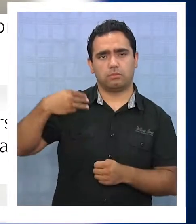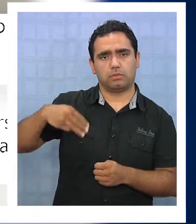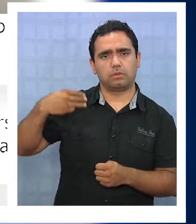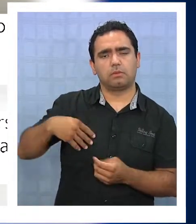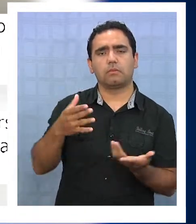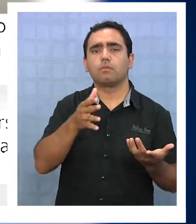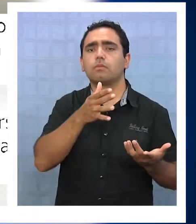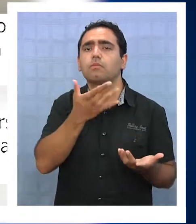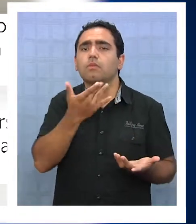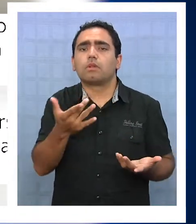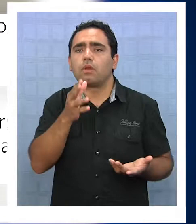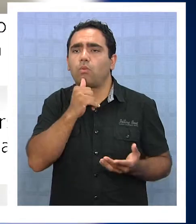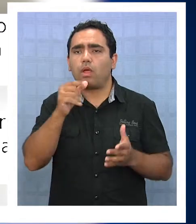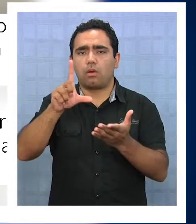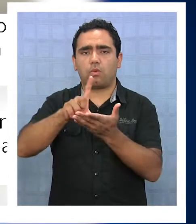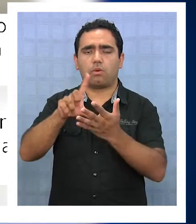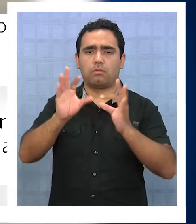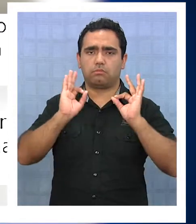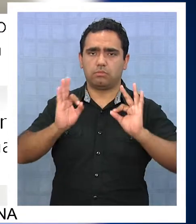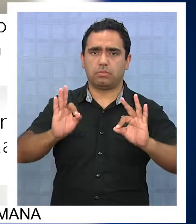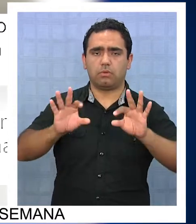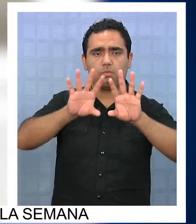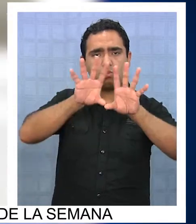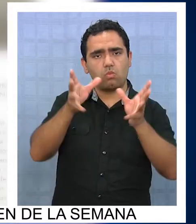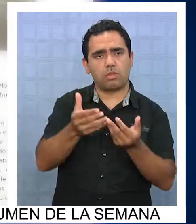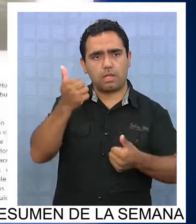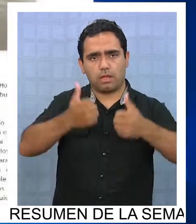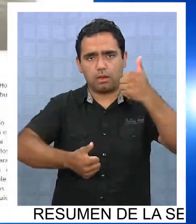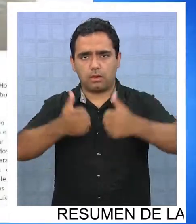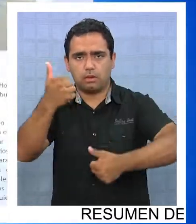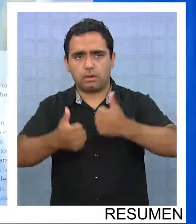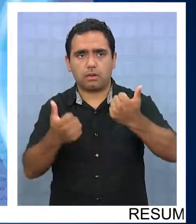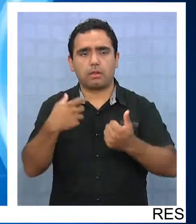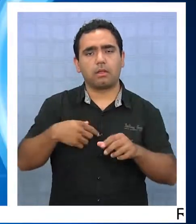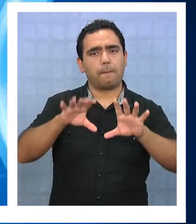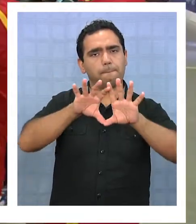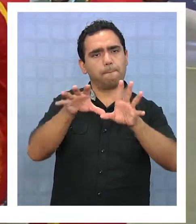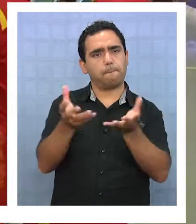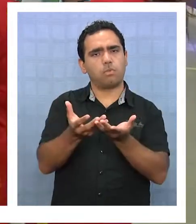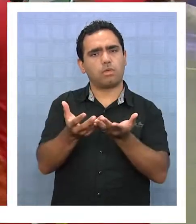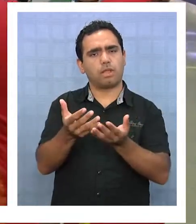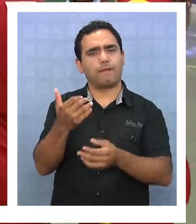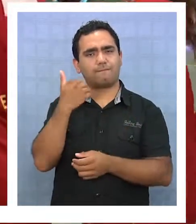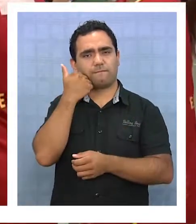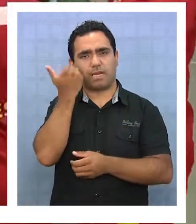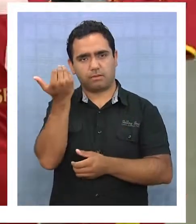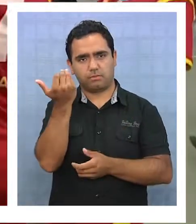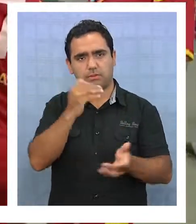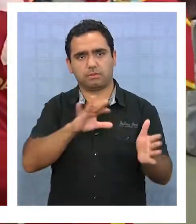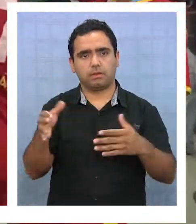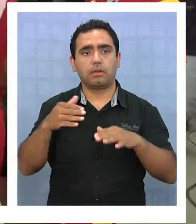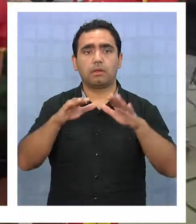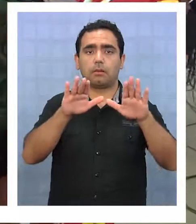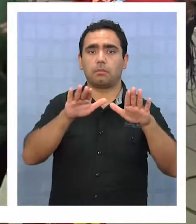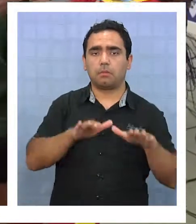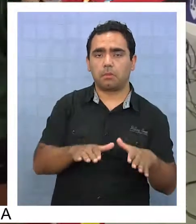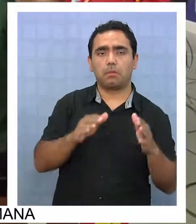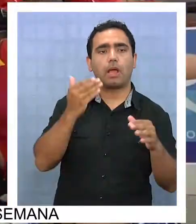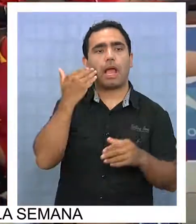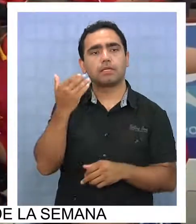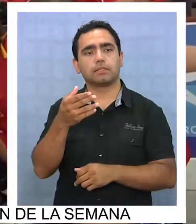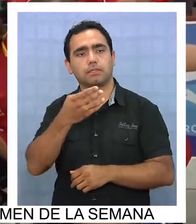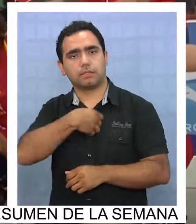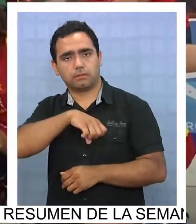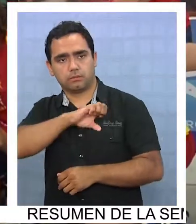por no ofrecer un coliseo óptimo para el Mundial, tildando al evento como el Mundial de la Vergüenza. Algo similar señalaron los españoles